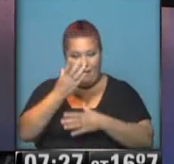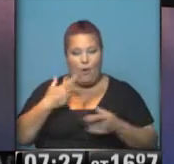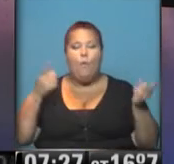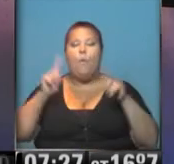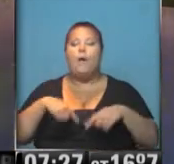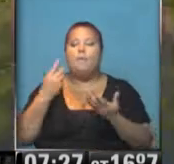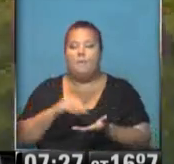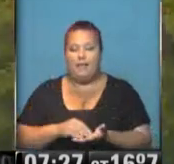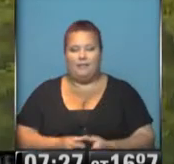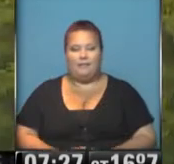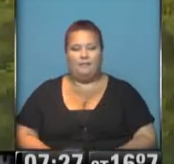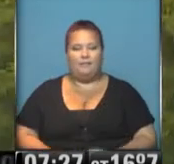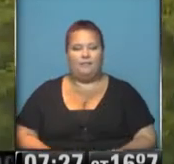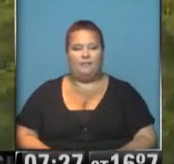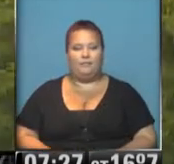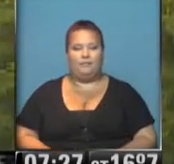con más.